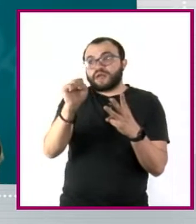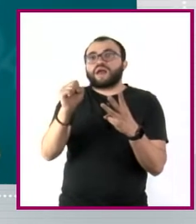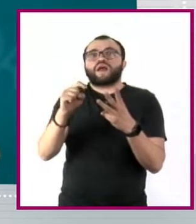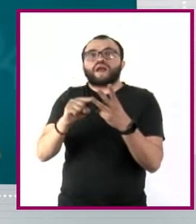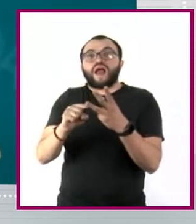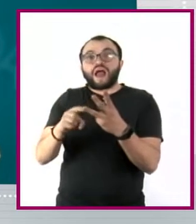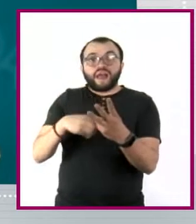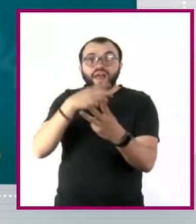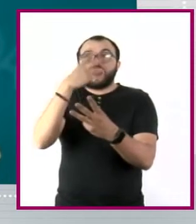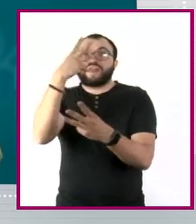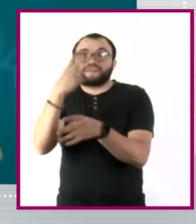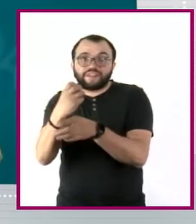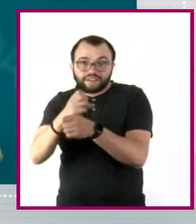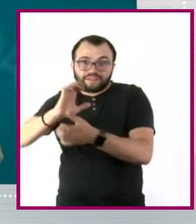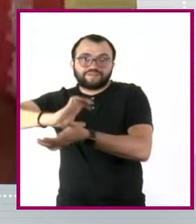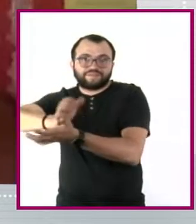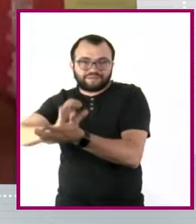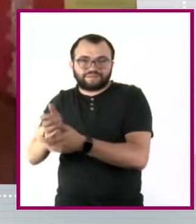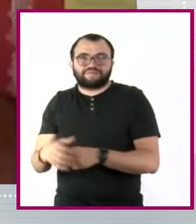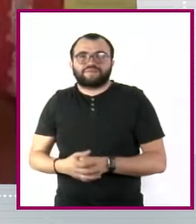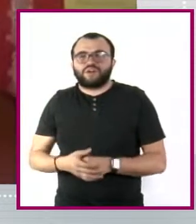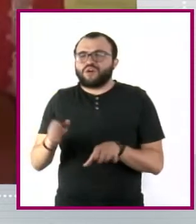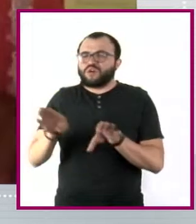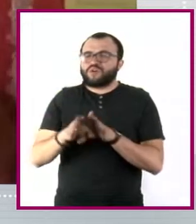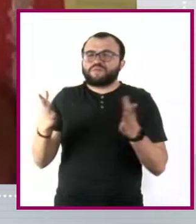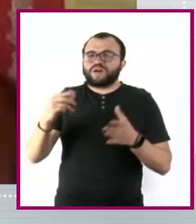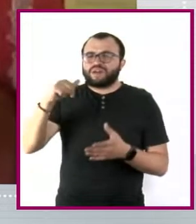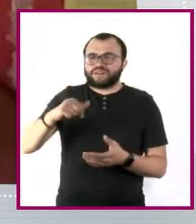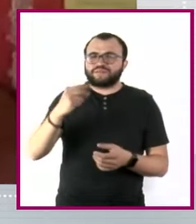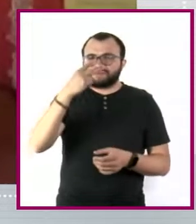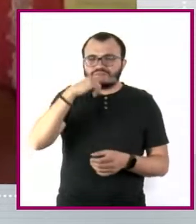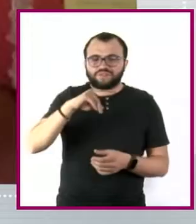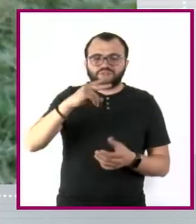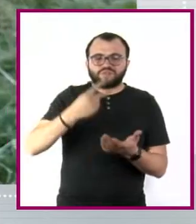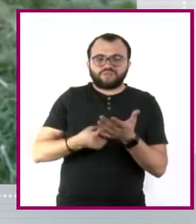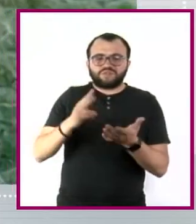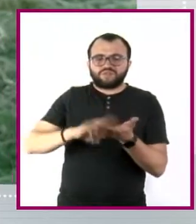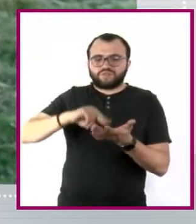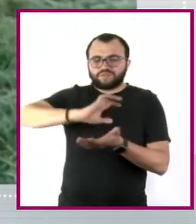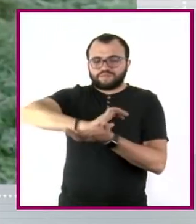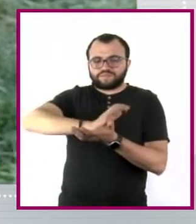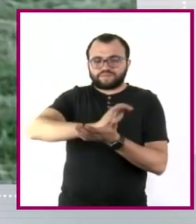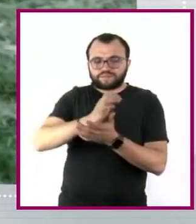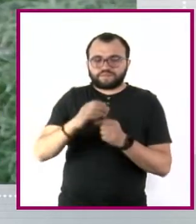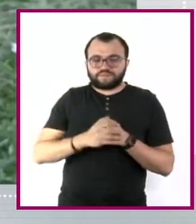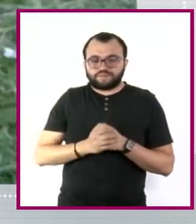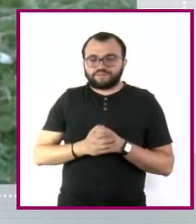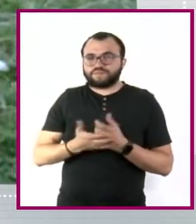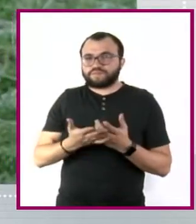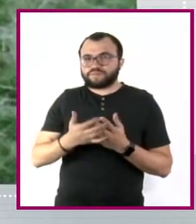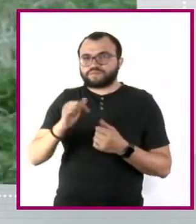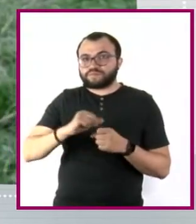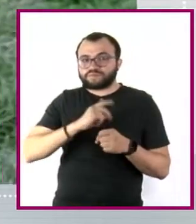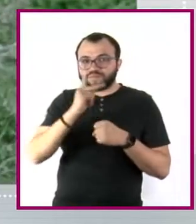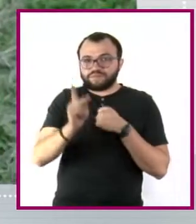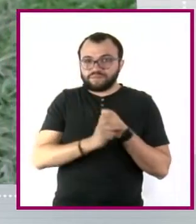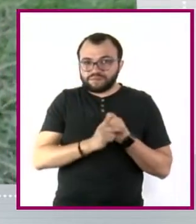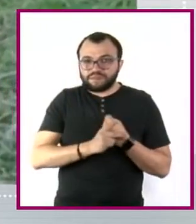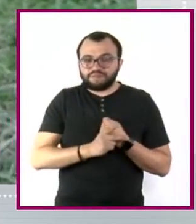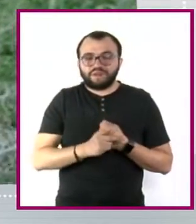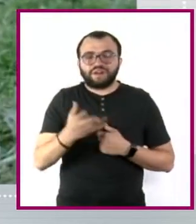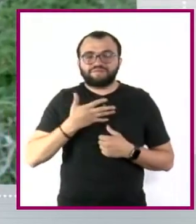ha sido la doble discriminación en México? Ha sido muy compleja. Un país en donde tenemos